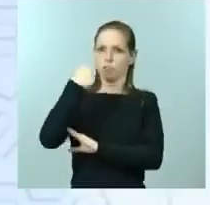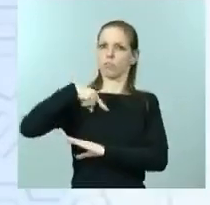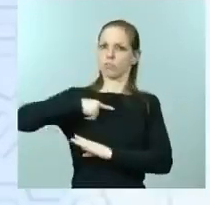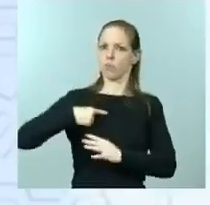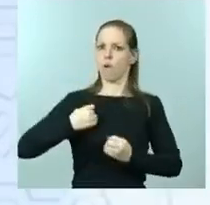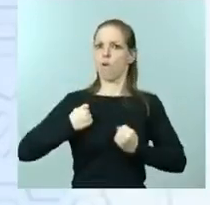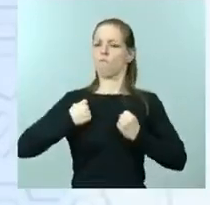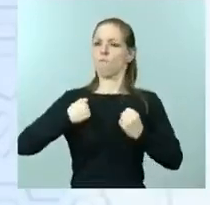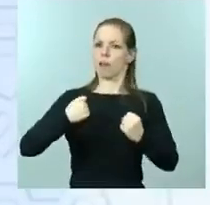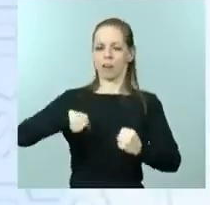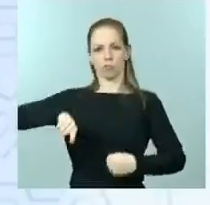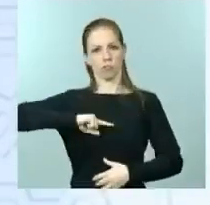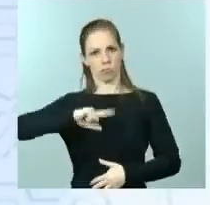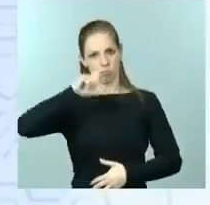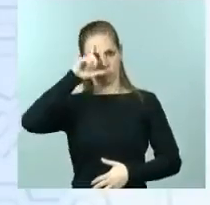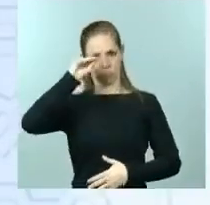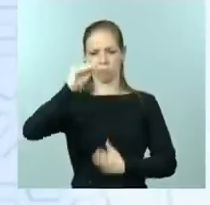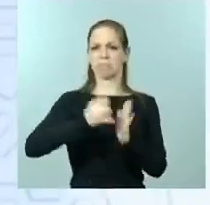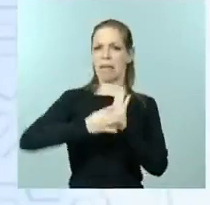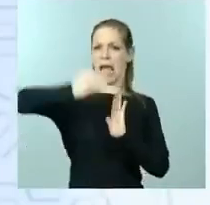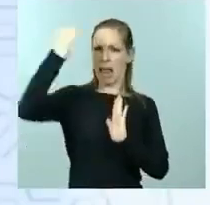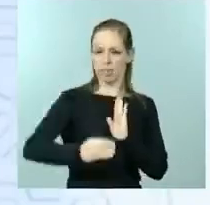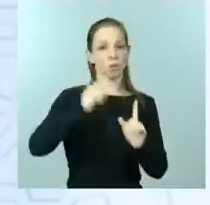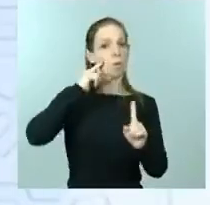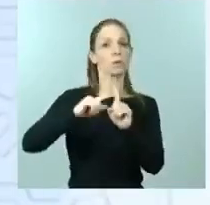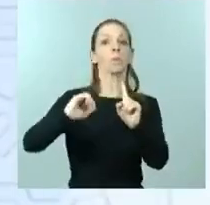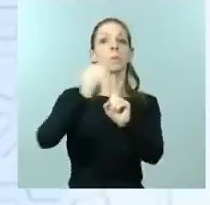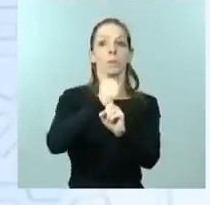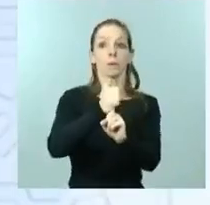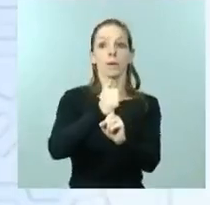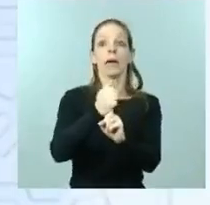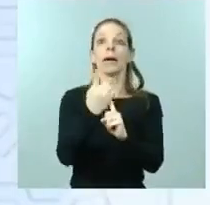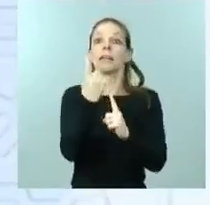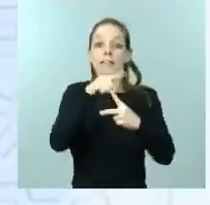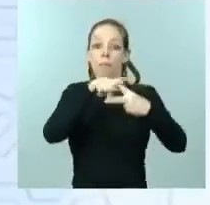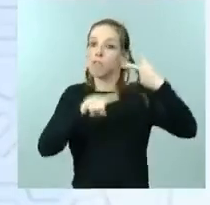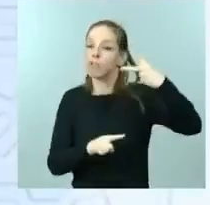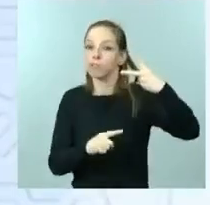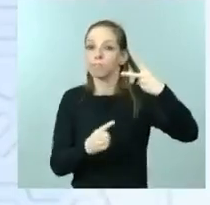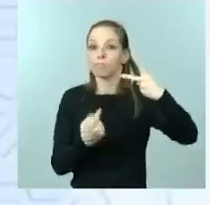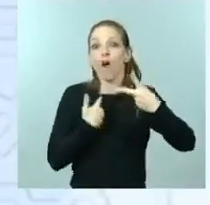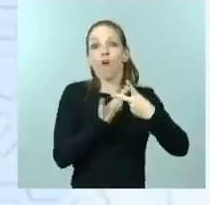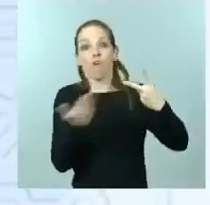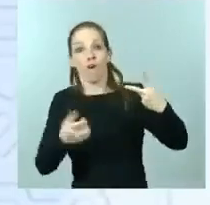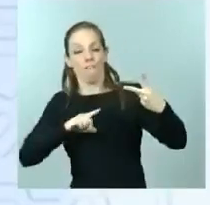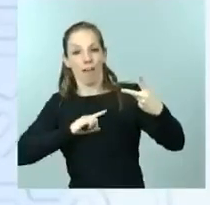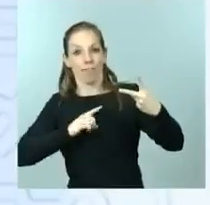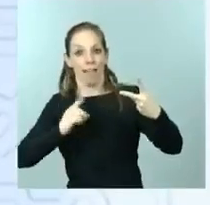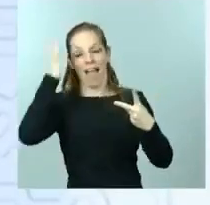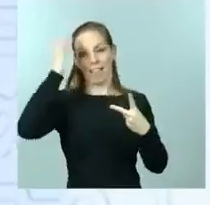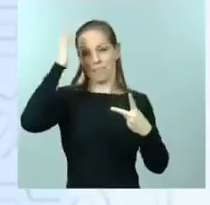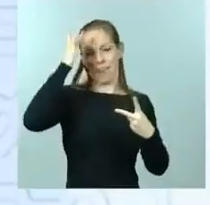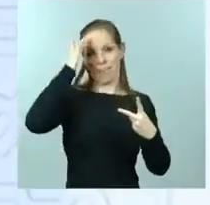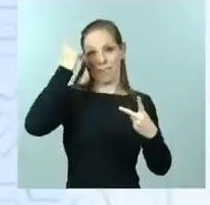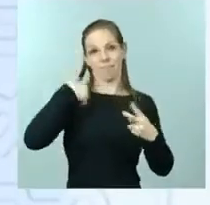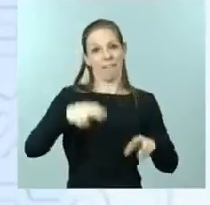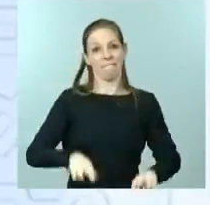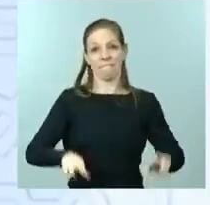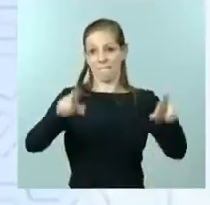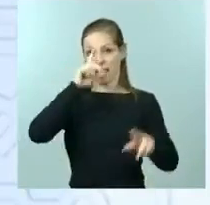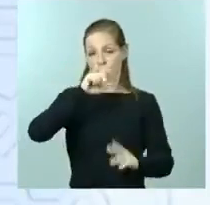conseguirlo. Solo necesitamos dos cosas, confianza y la esperanza para lograrlo. Les deseo en 2021